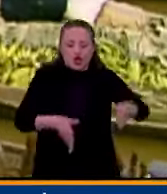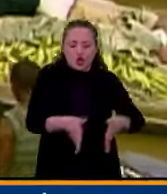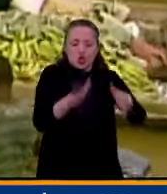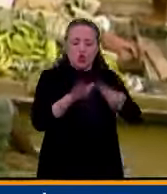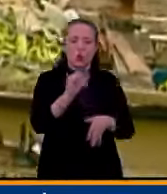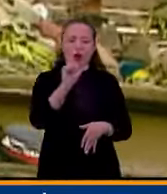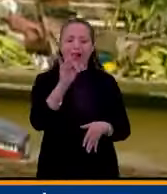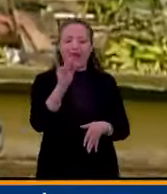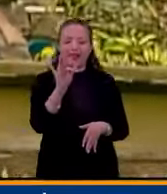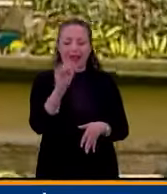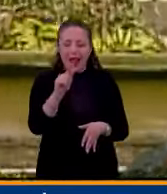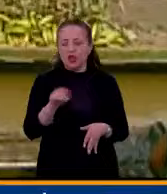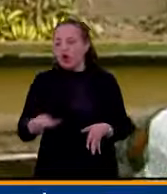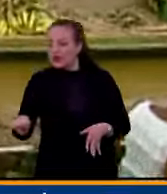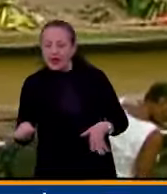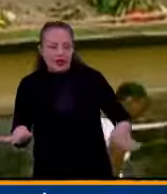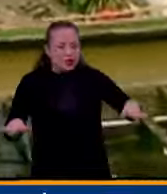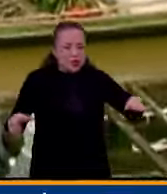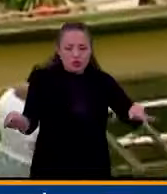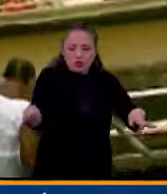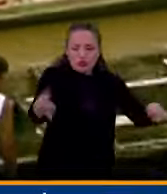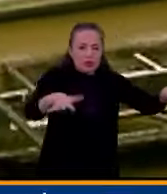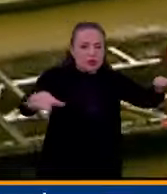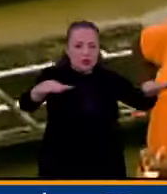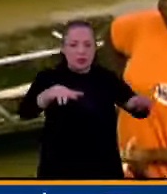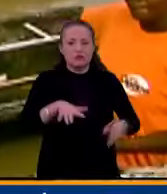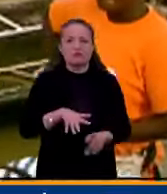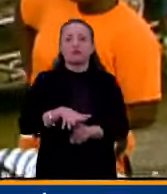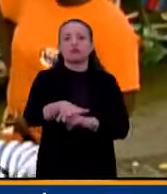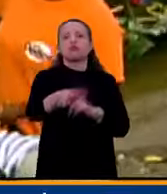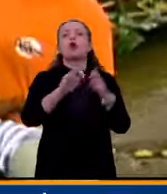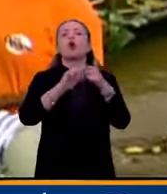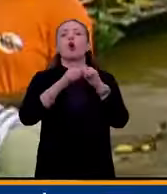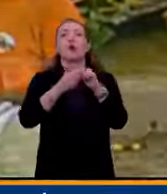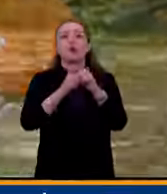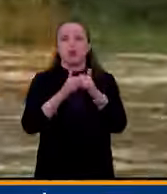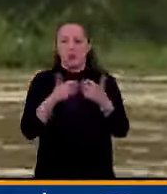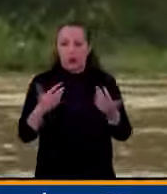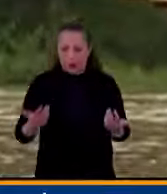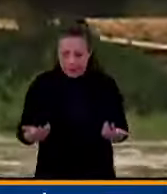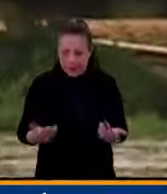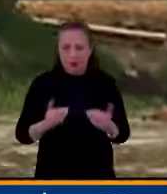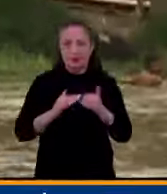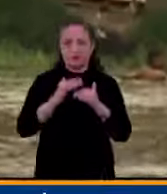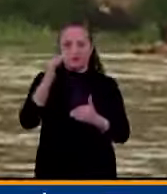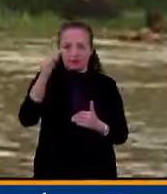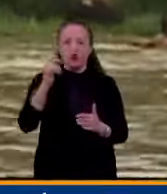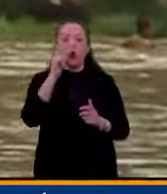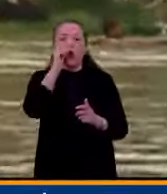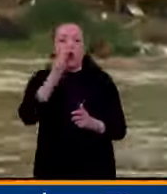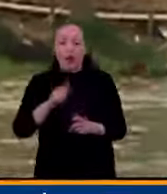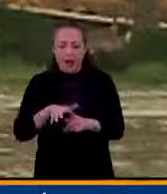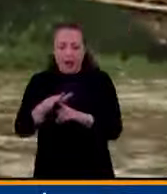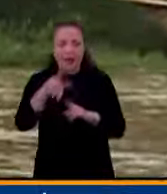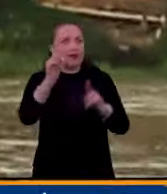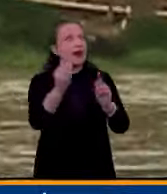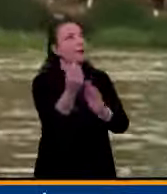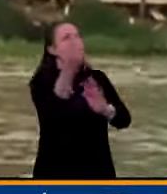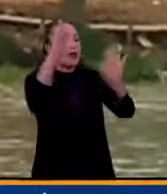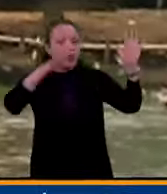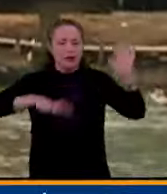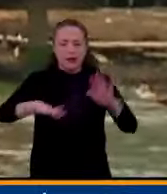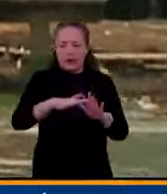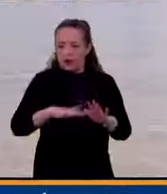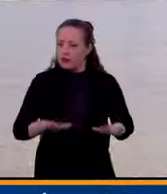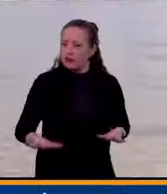aledaños, una gran problemática de índole, no es así, humana y ambiental en